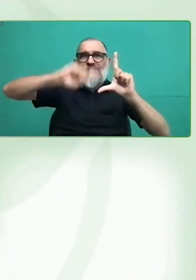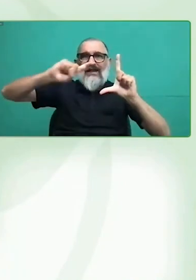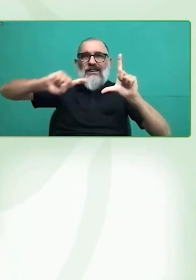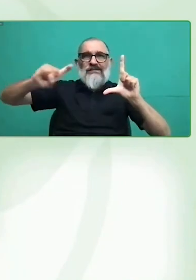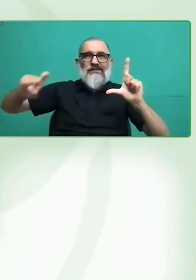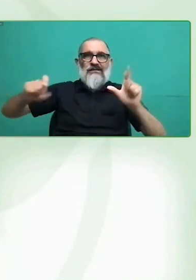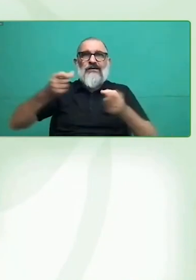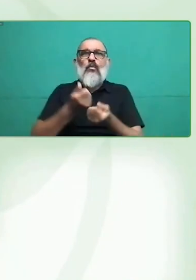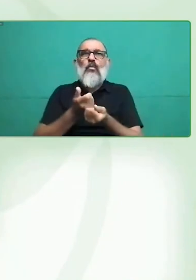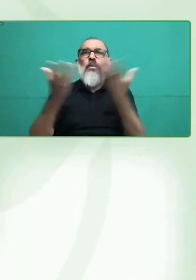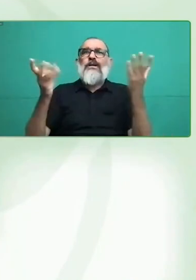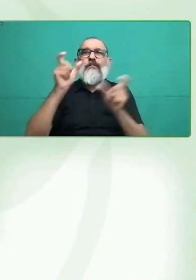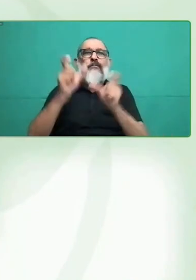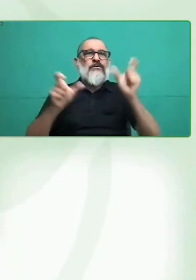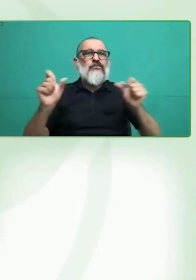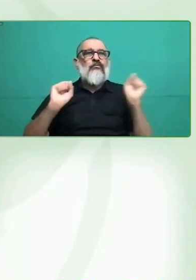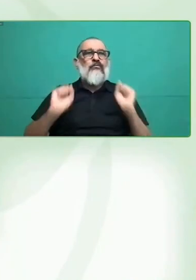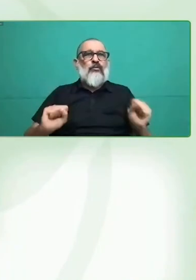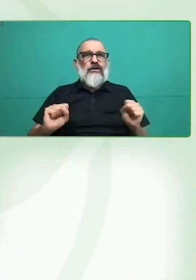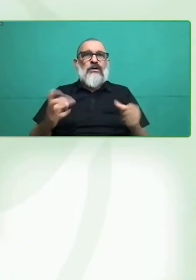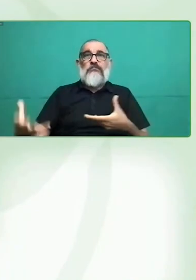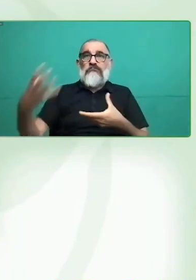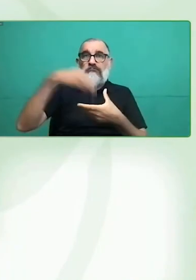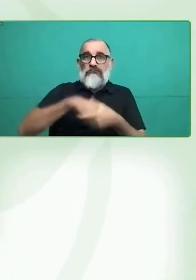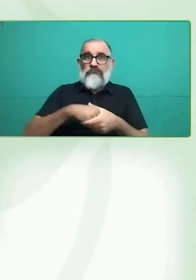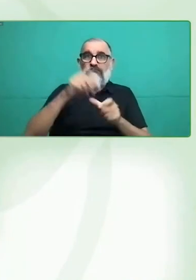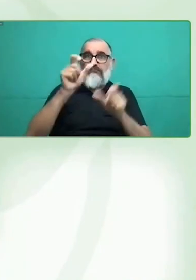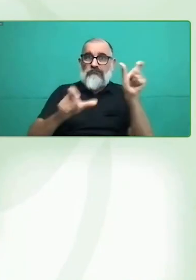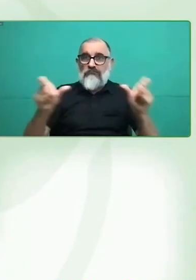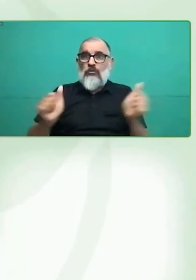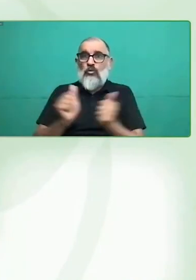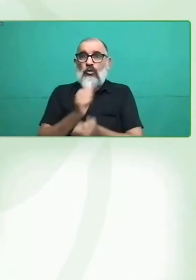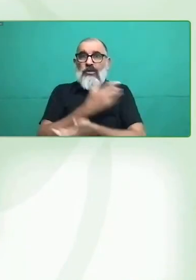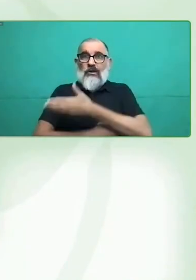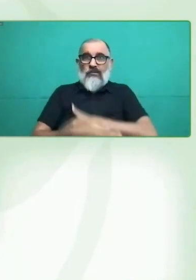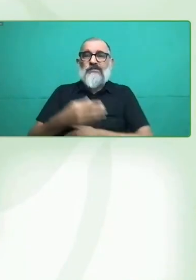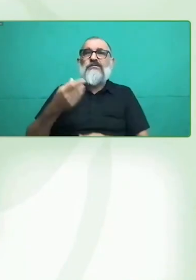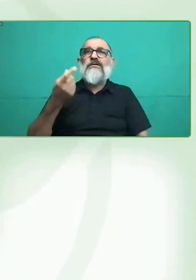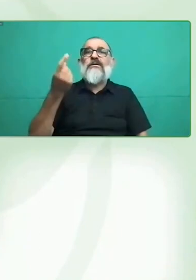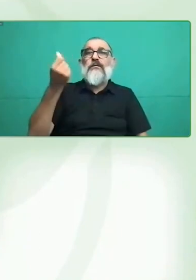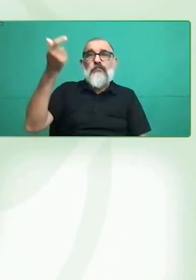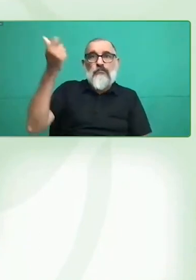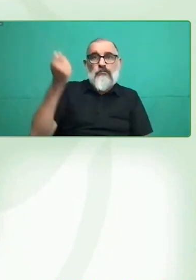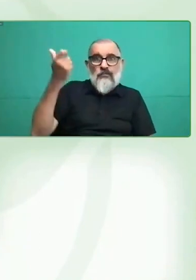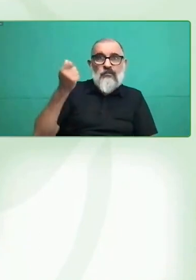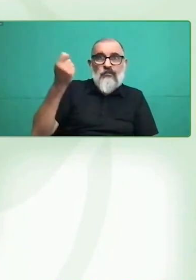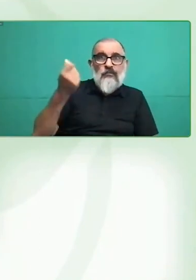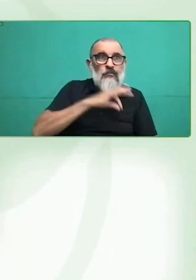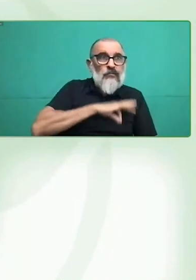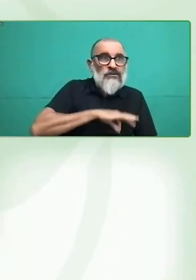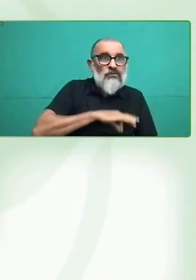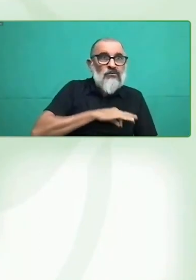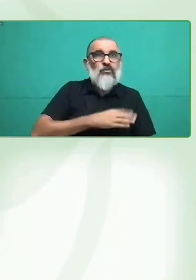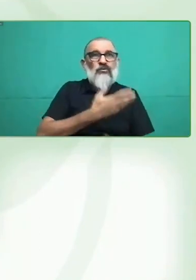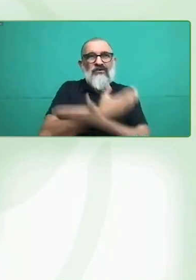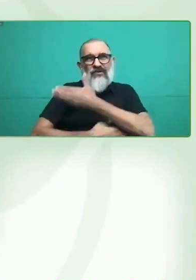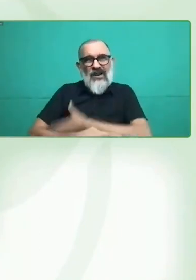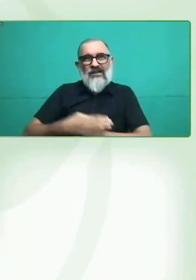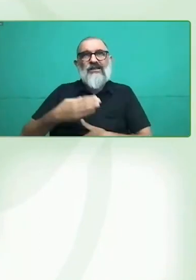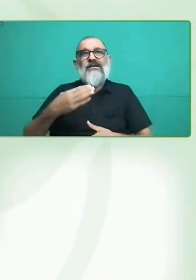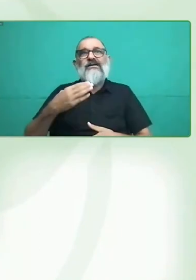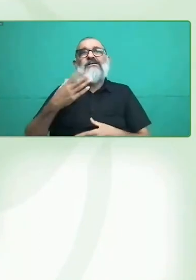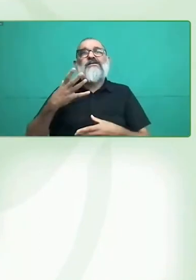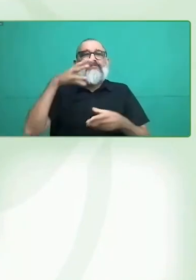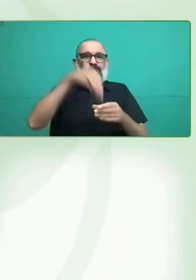vamos armando un puble con diferentes piezas. Eso. No sé si hay alguna